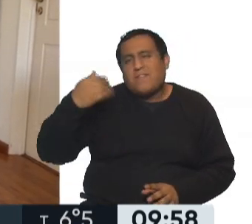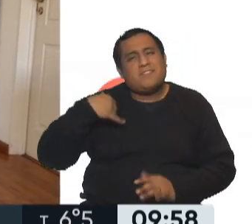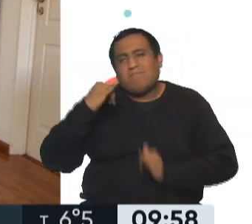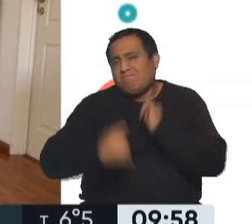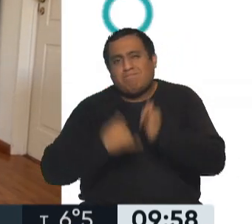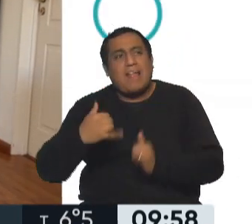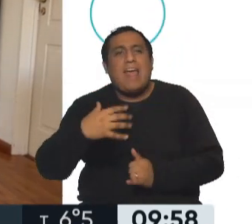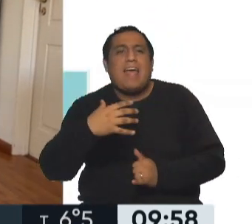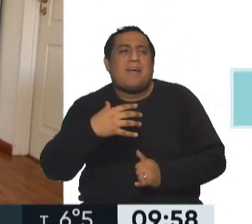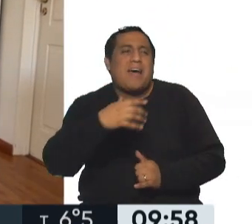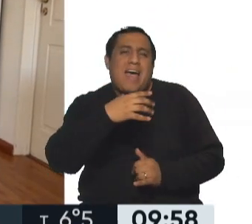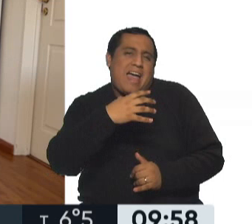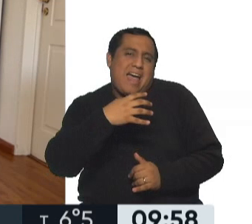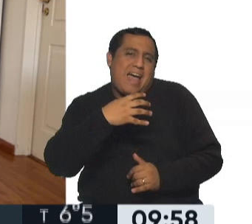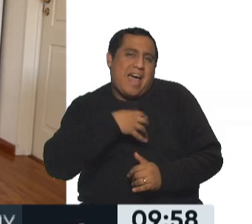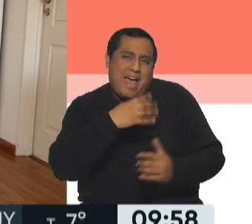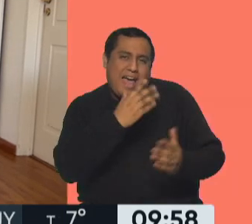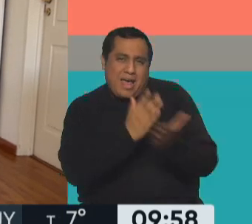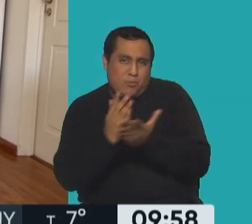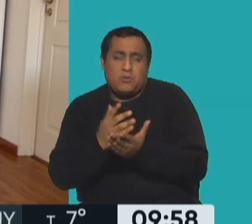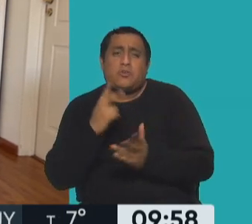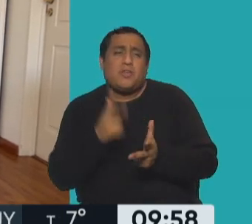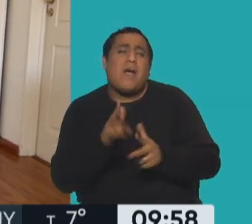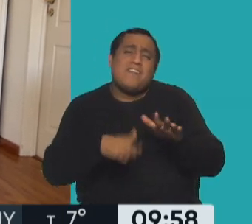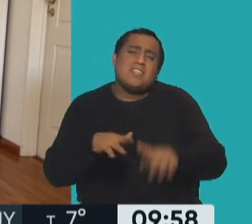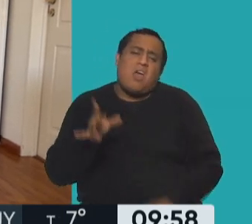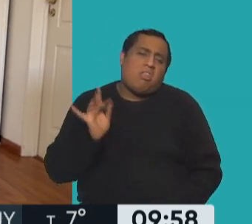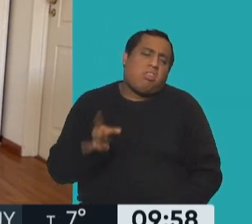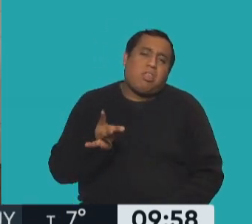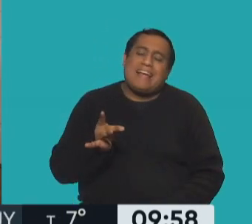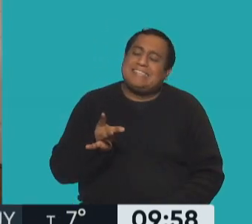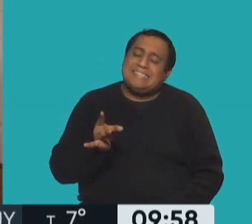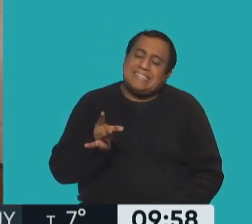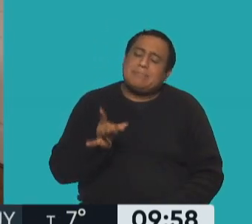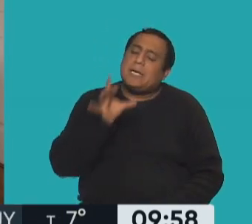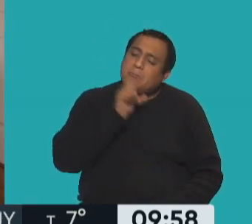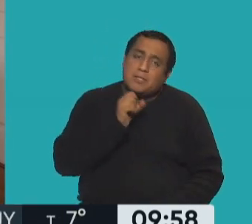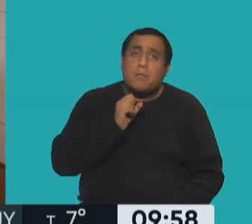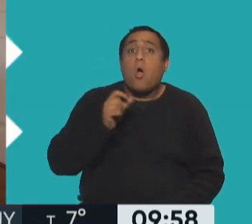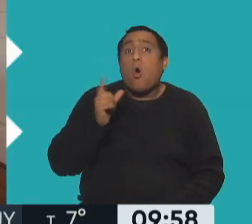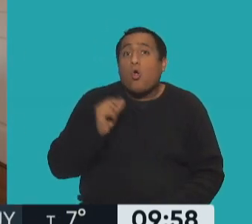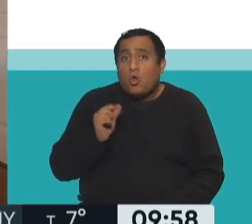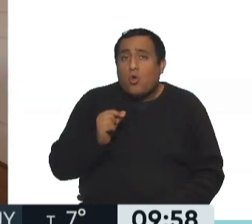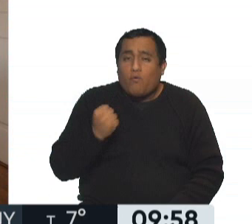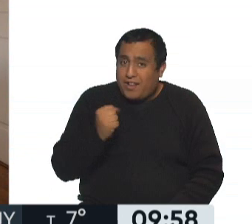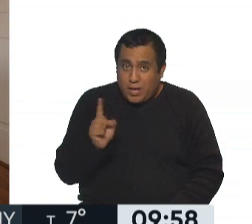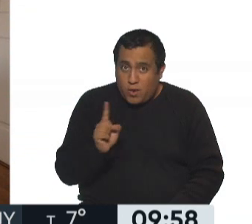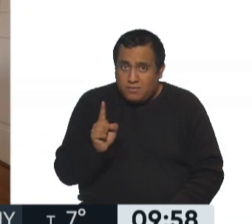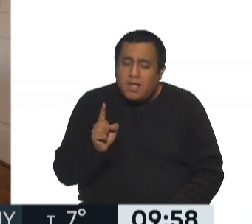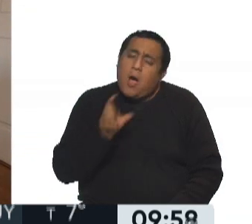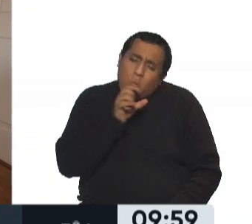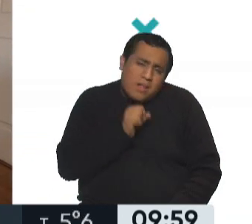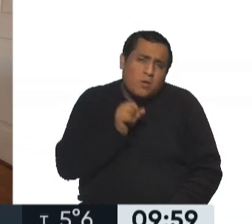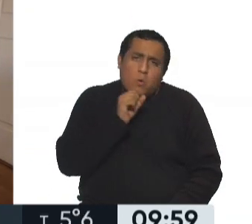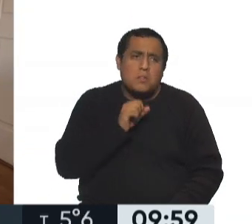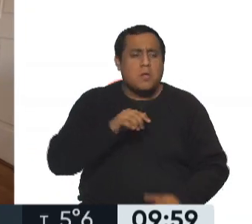alumnos a veces hay que bancarse un poquito la fiaca hay que bancarse un poquito la situación de dolor obviamente si no es aguda y